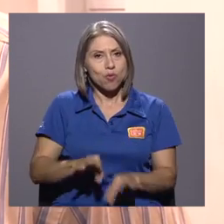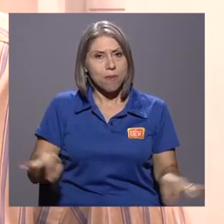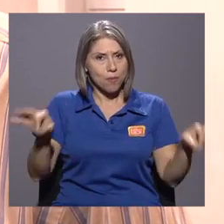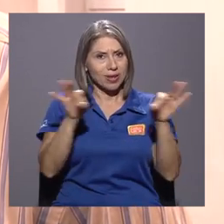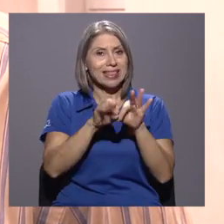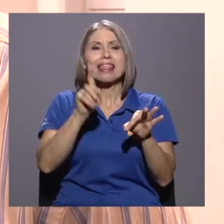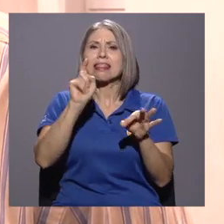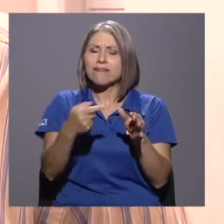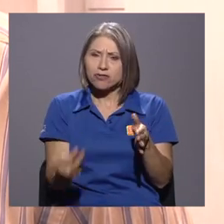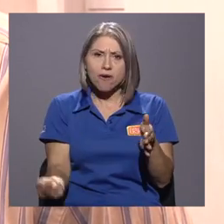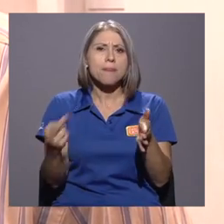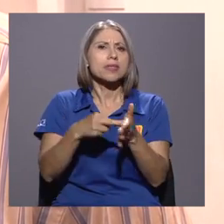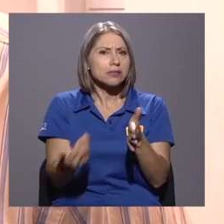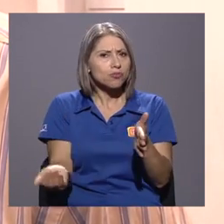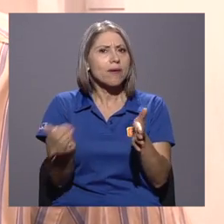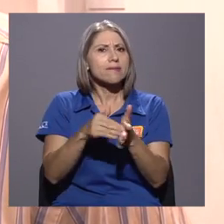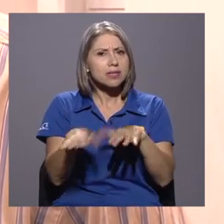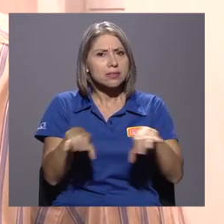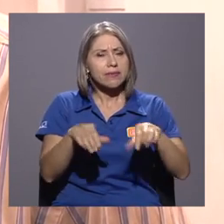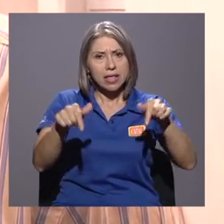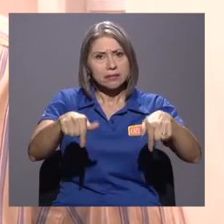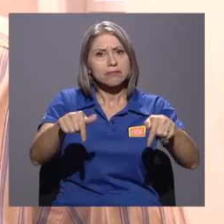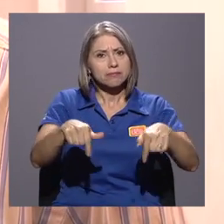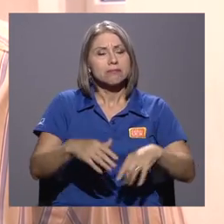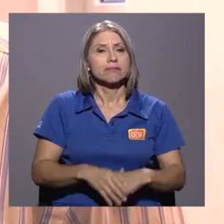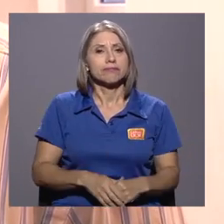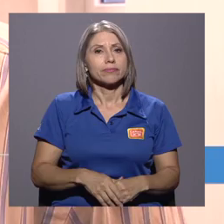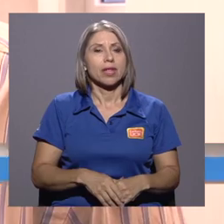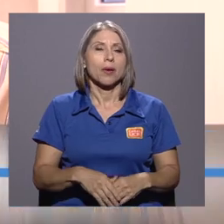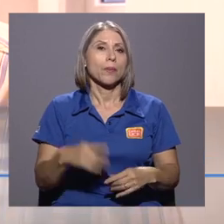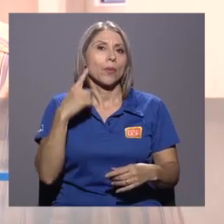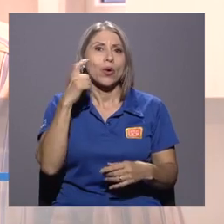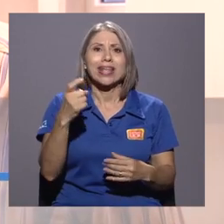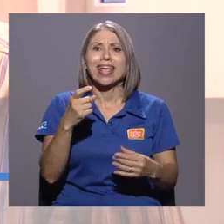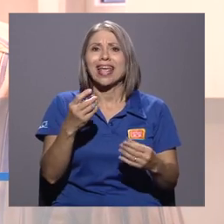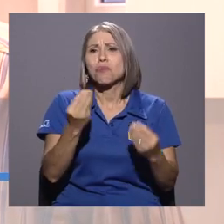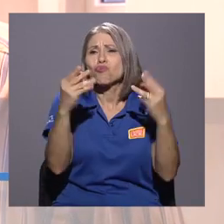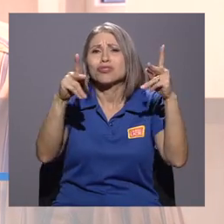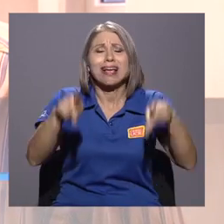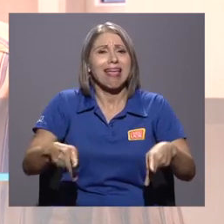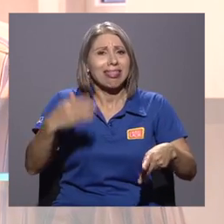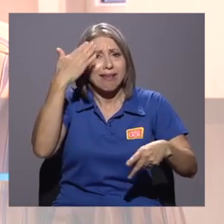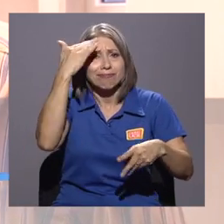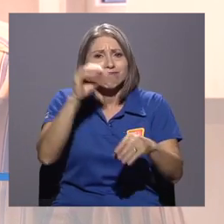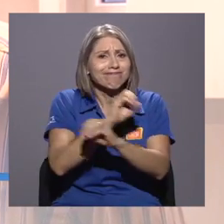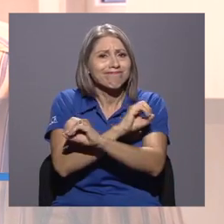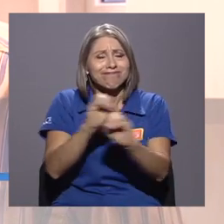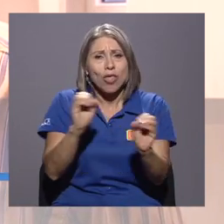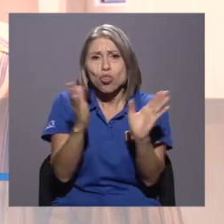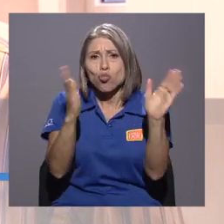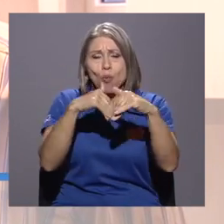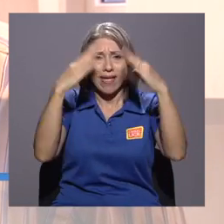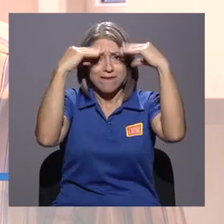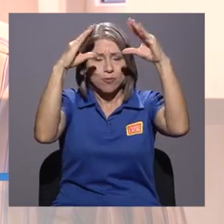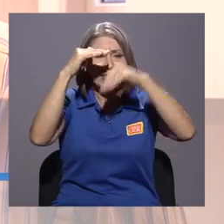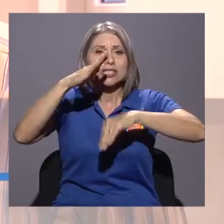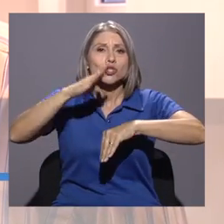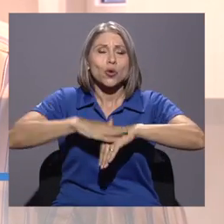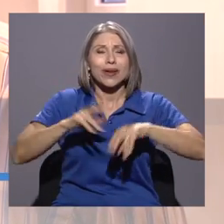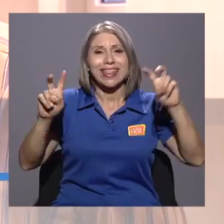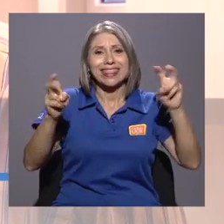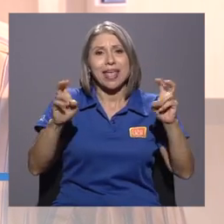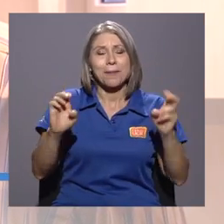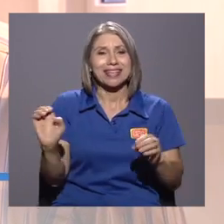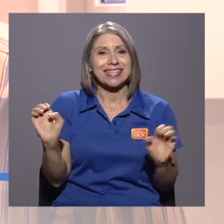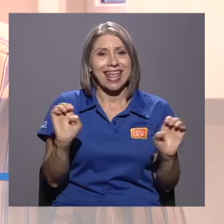debieran repetir espacios de este tipo, porque existe mucha desinformación al respecto de los temas energéticos,